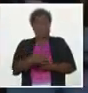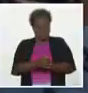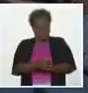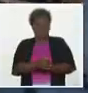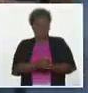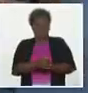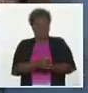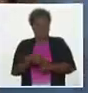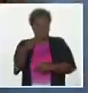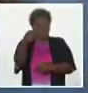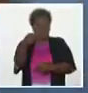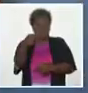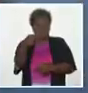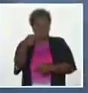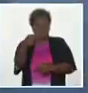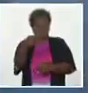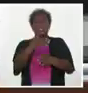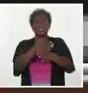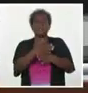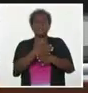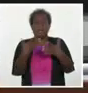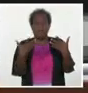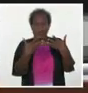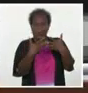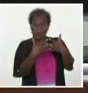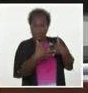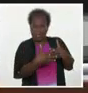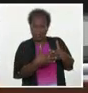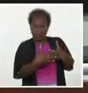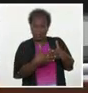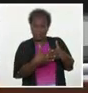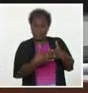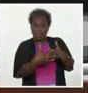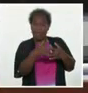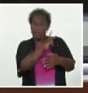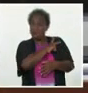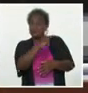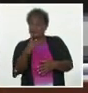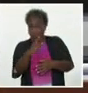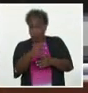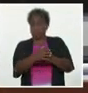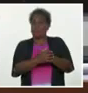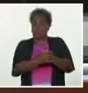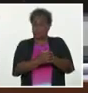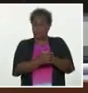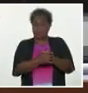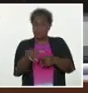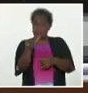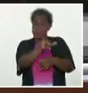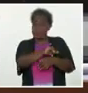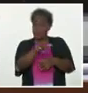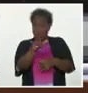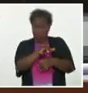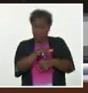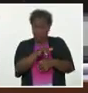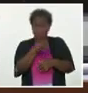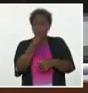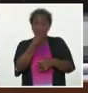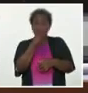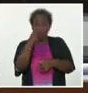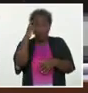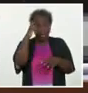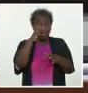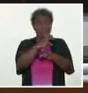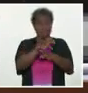Primero, pues sería una expresión de unidad, sería una expresión de victoria, sería una expresión de lo que puede el talento de un pueblo